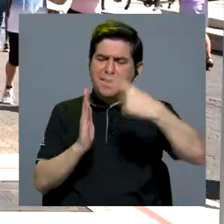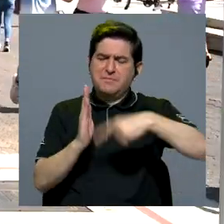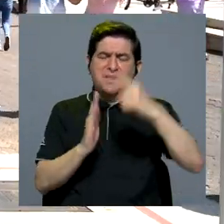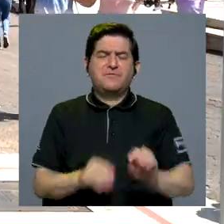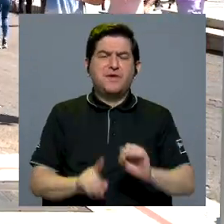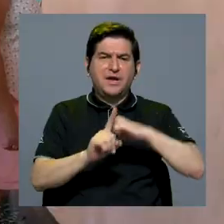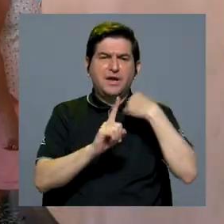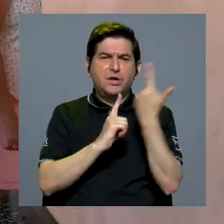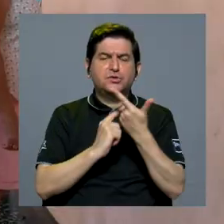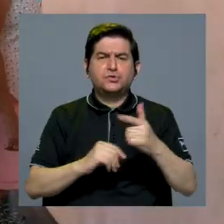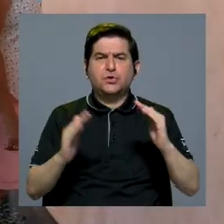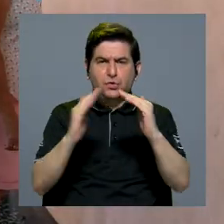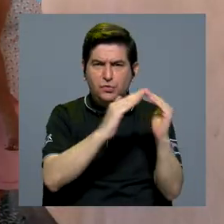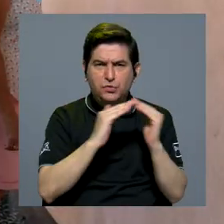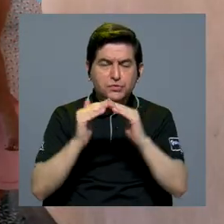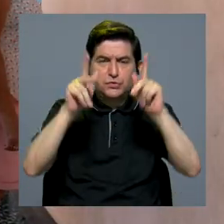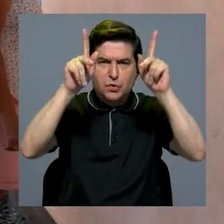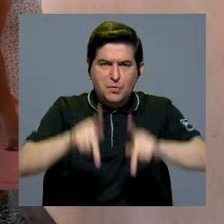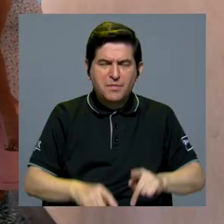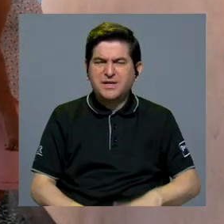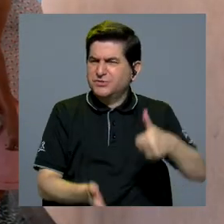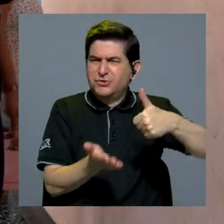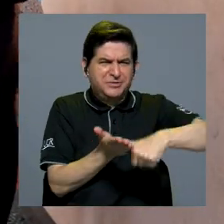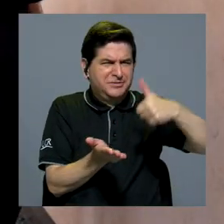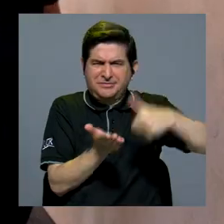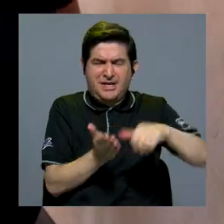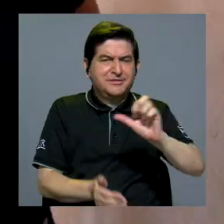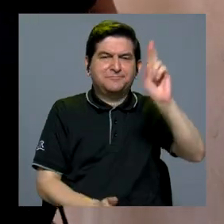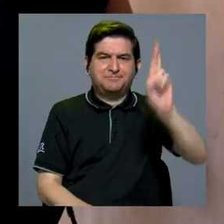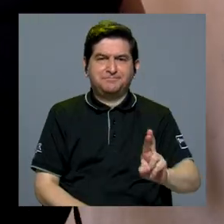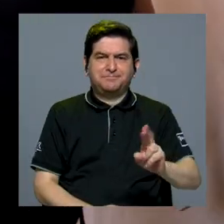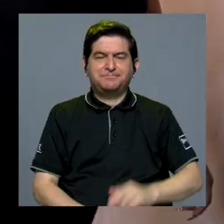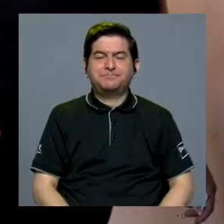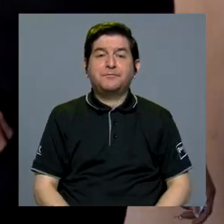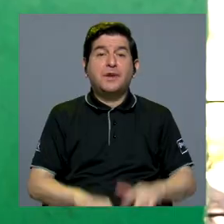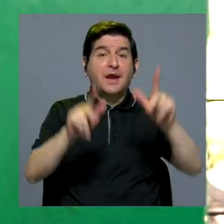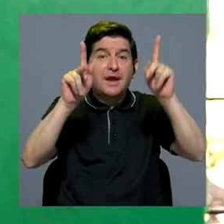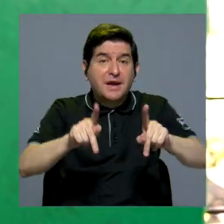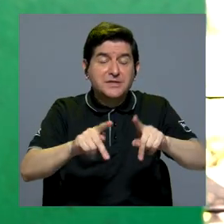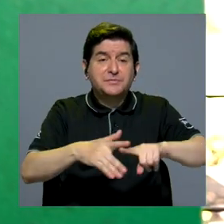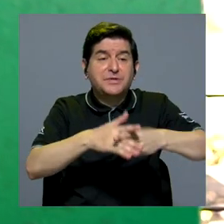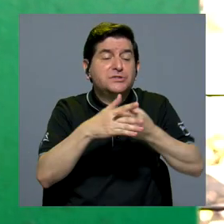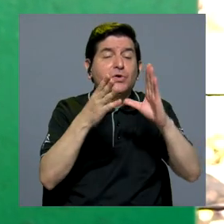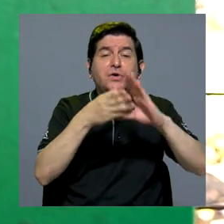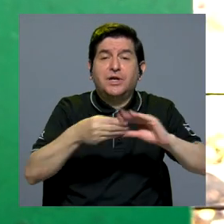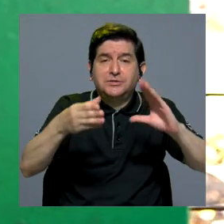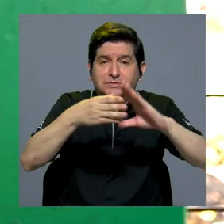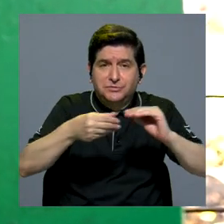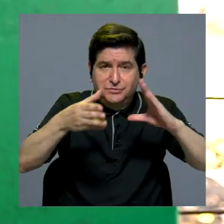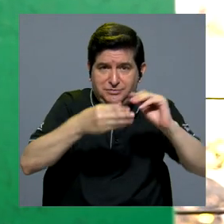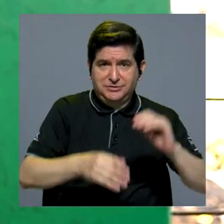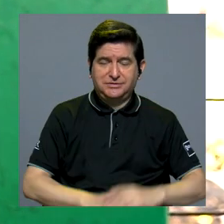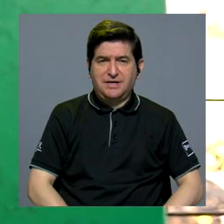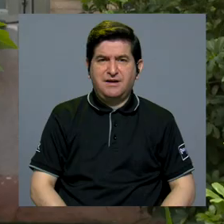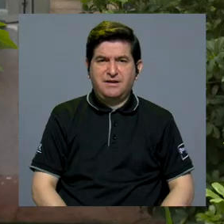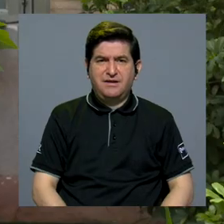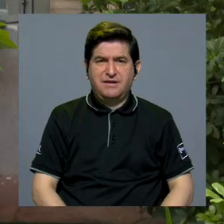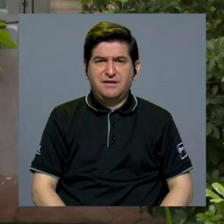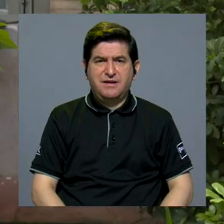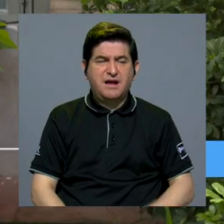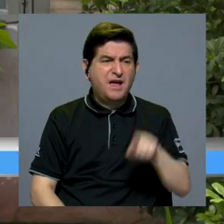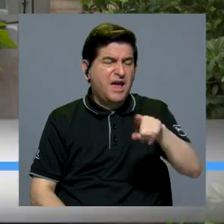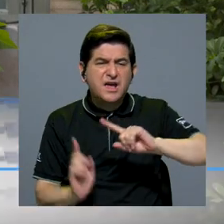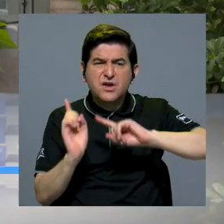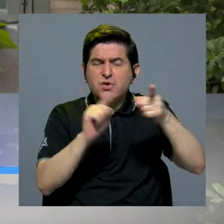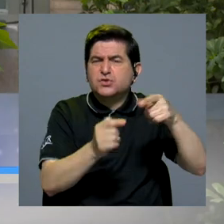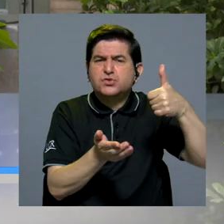sociodemográficos de las personas abstencionistas en Costa Rica. La gente nos empezaba a comentar que hacía que ellos no